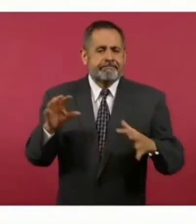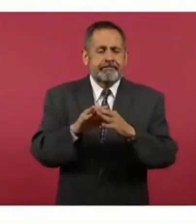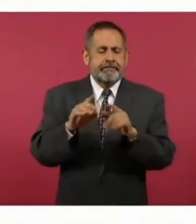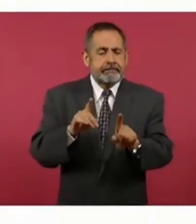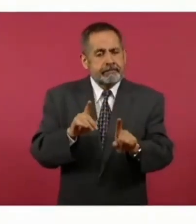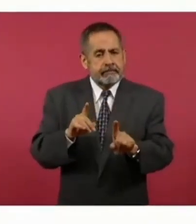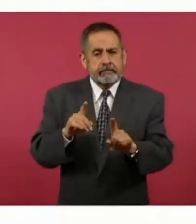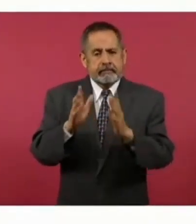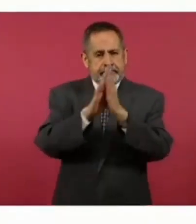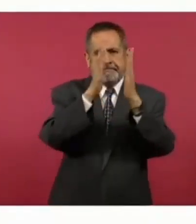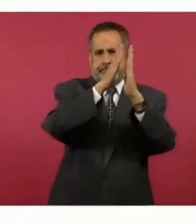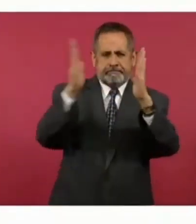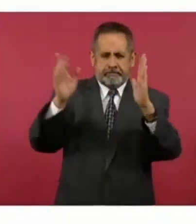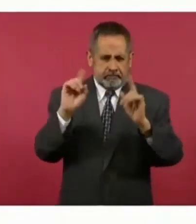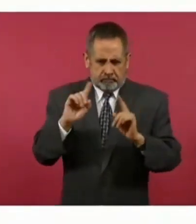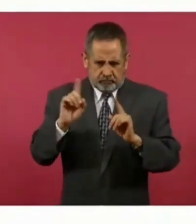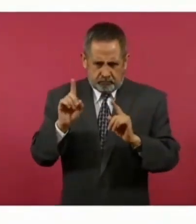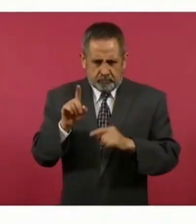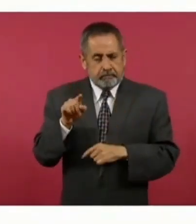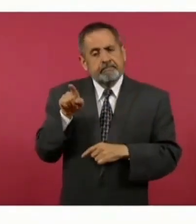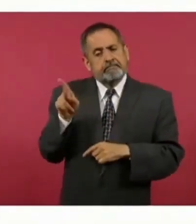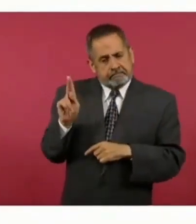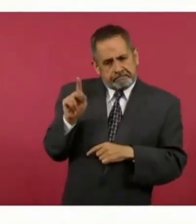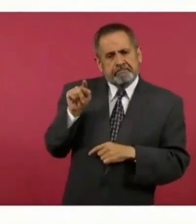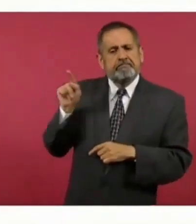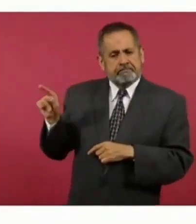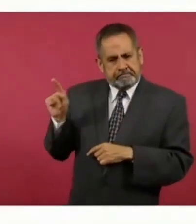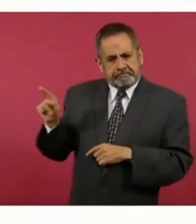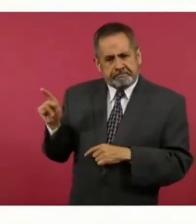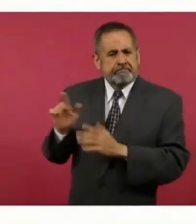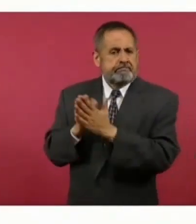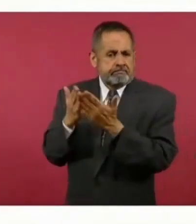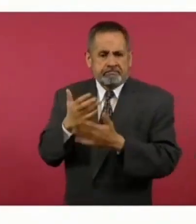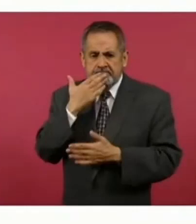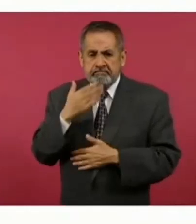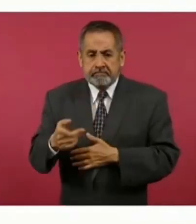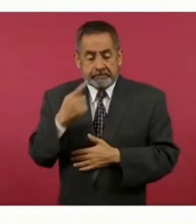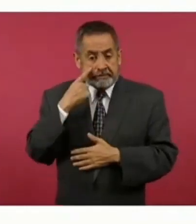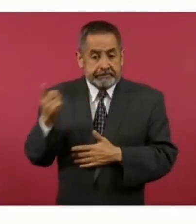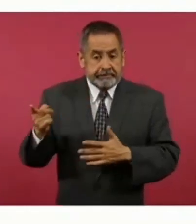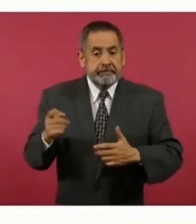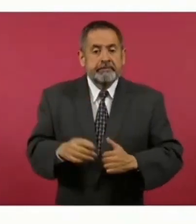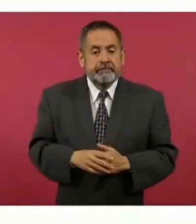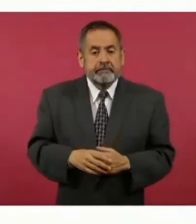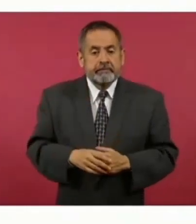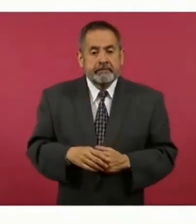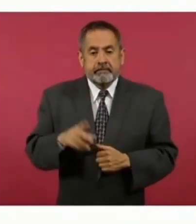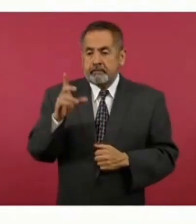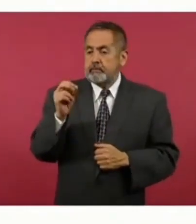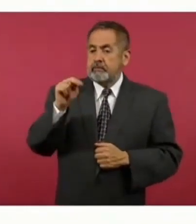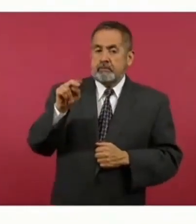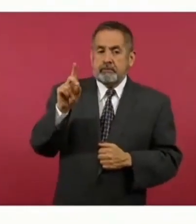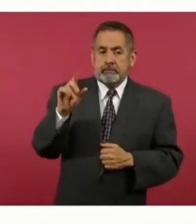no son los tomos a los que hago referencia pero miren lo que decía don Daniel